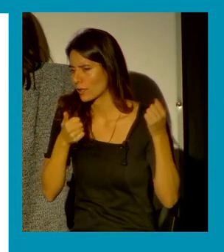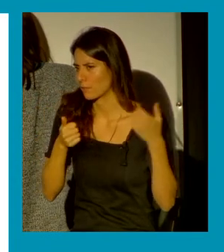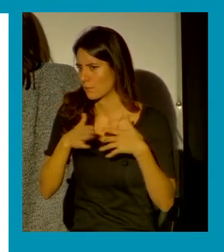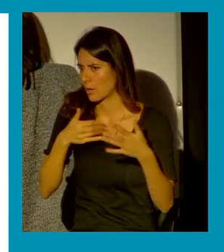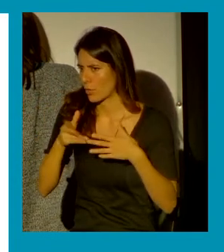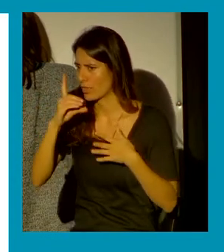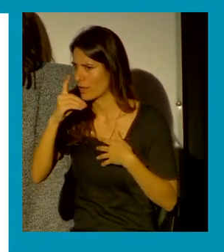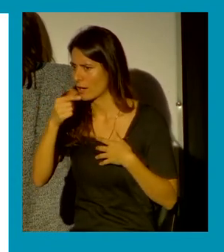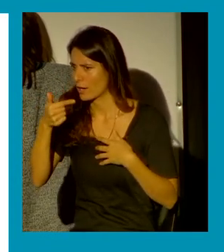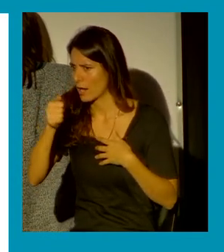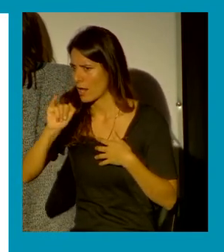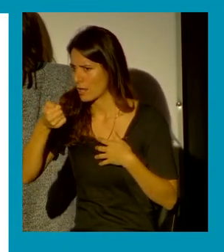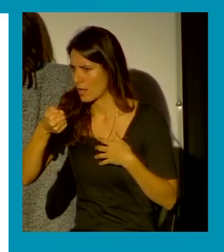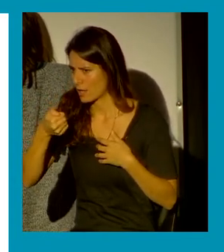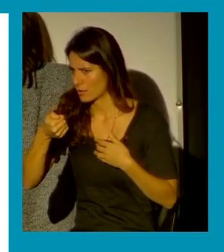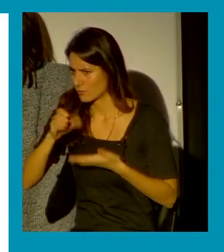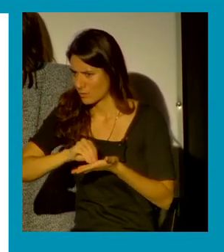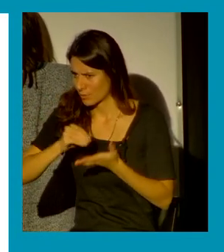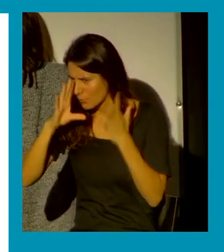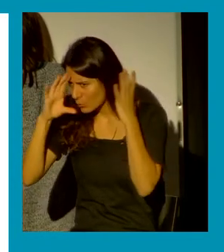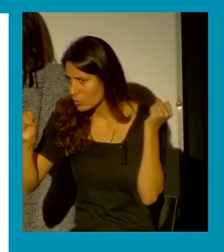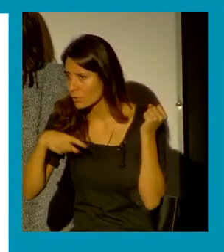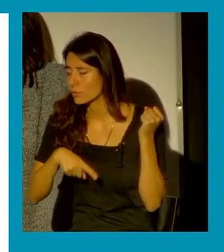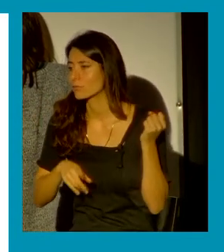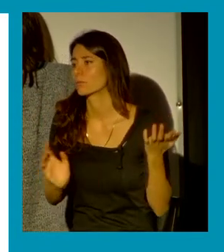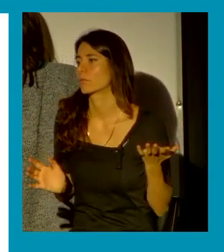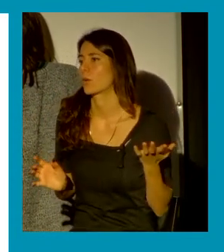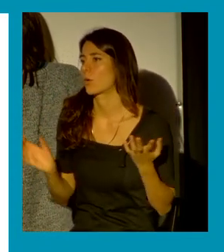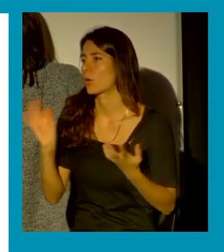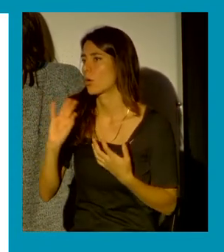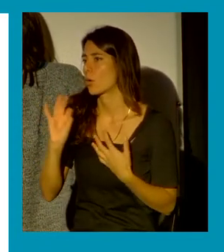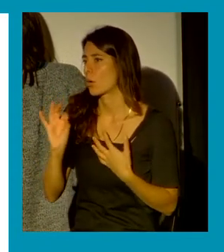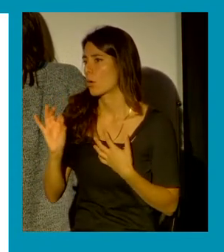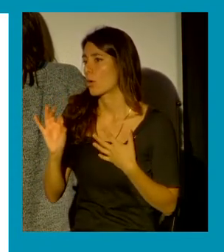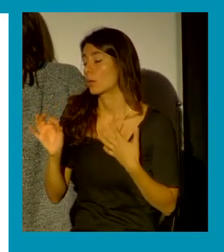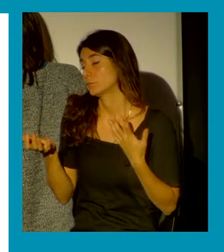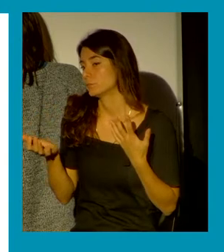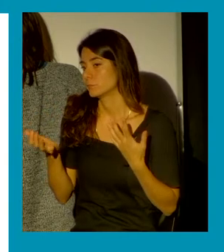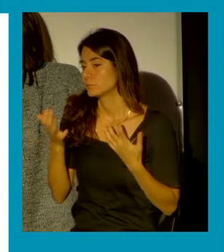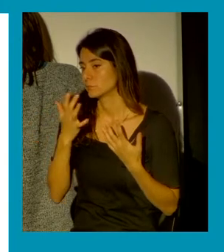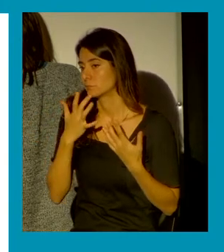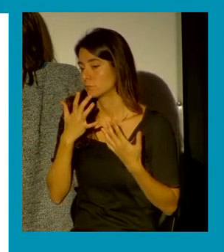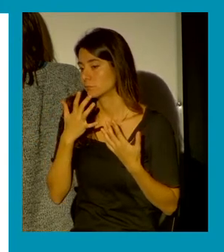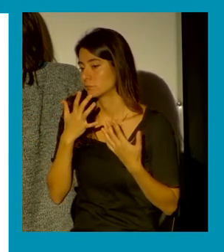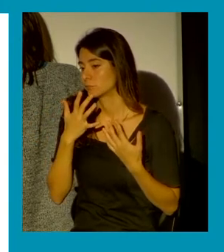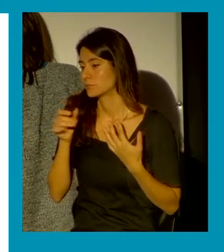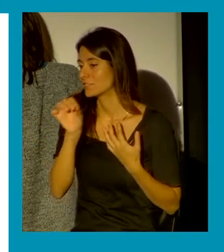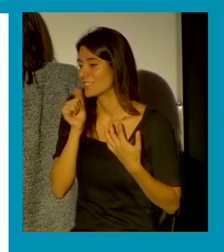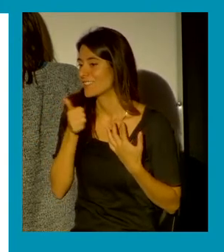de nuevo tenemos ¿quiénes serán más también señalizadas como